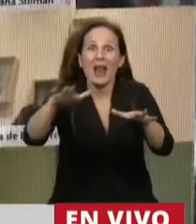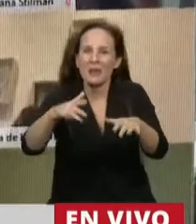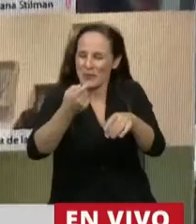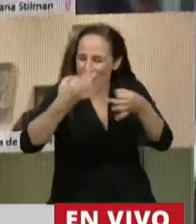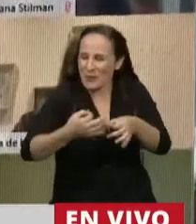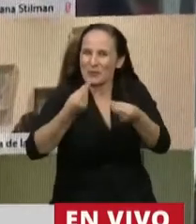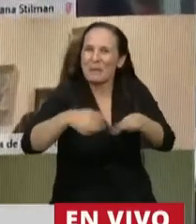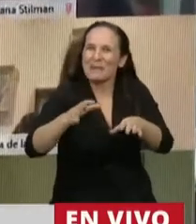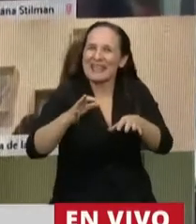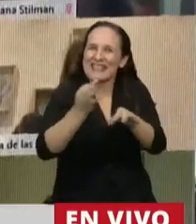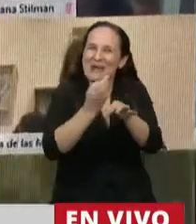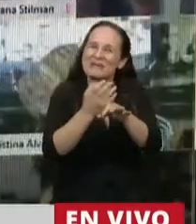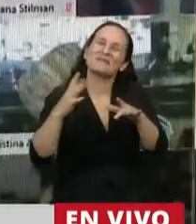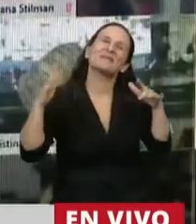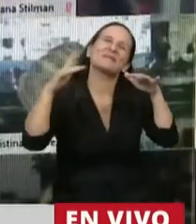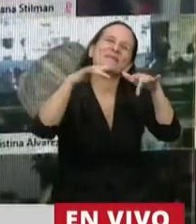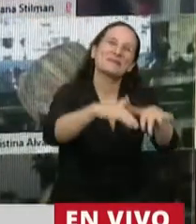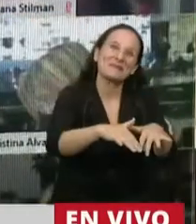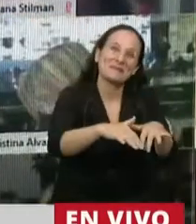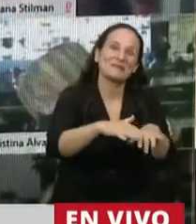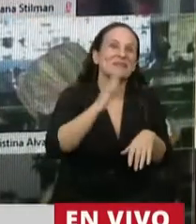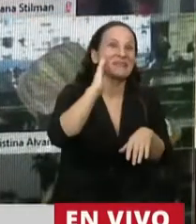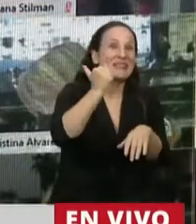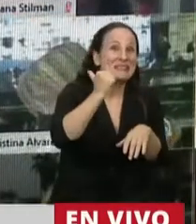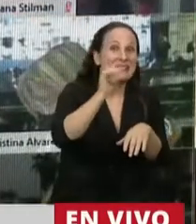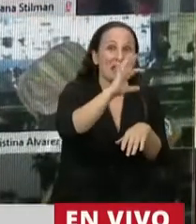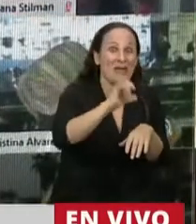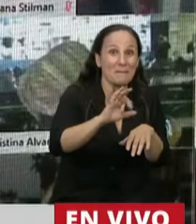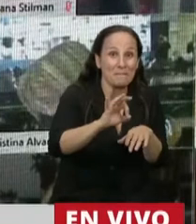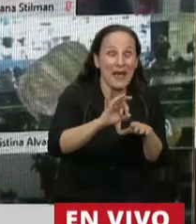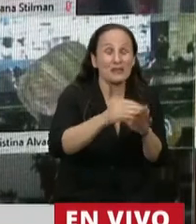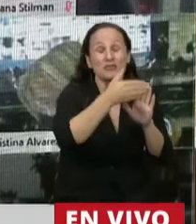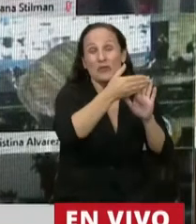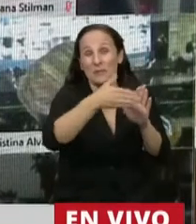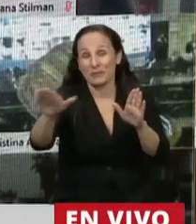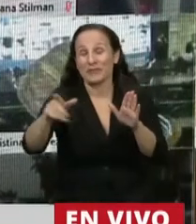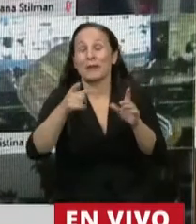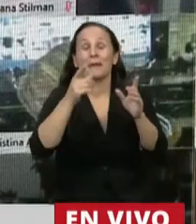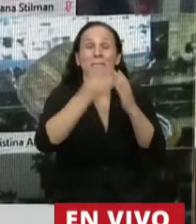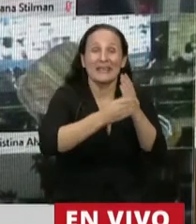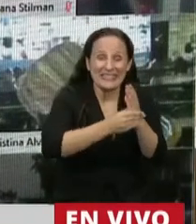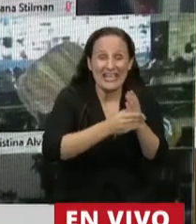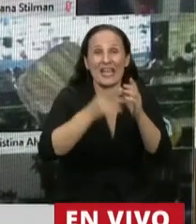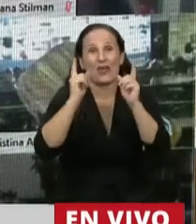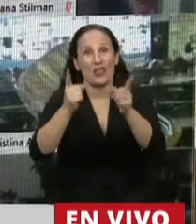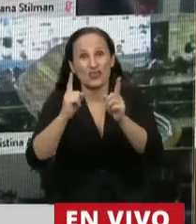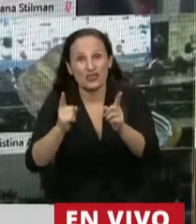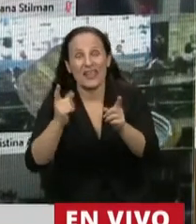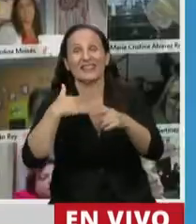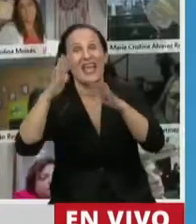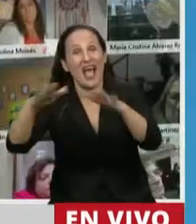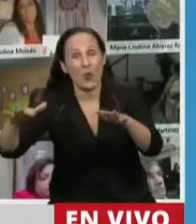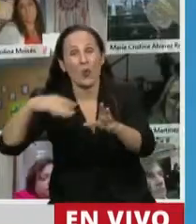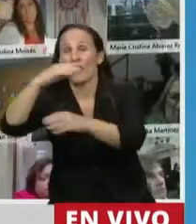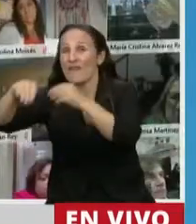iniciado el ciclo electivo. Desde el 16 de marzo, ministerios, docentes, alumnos y